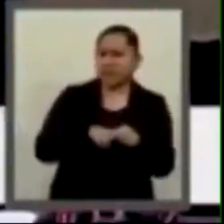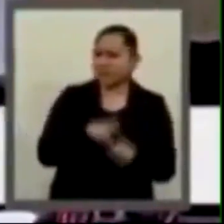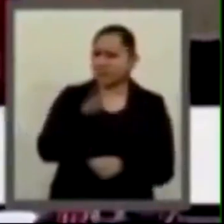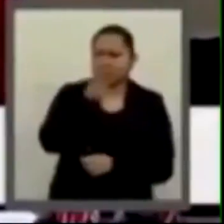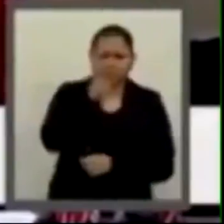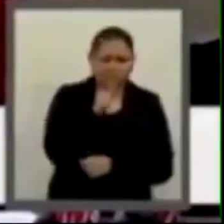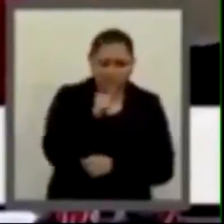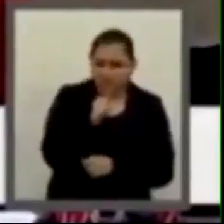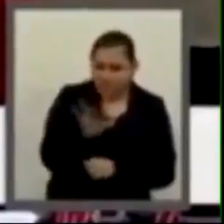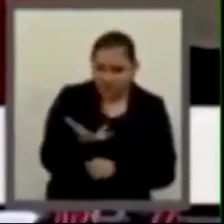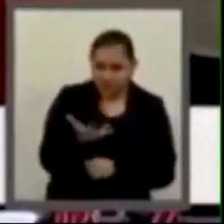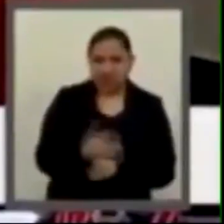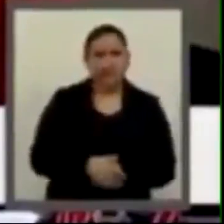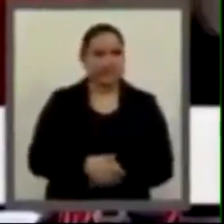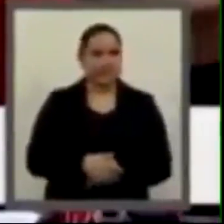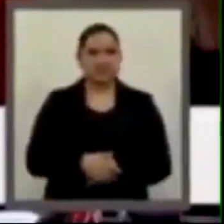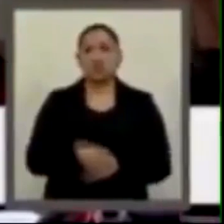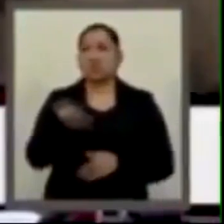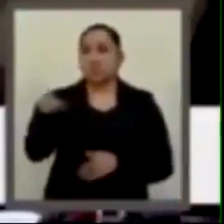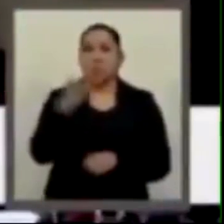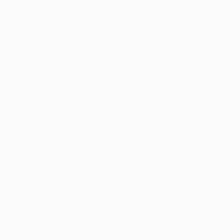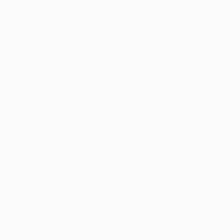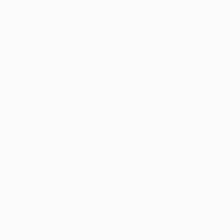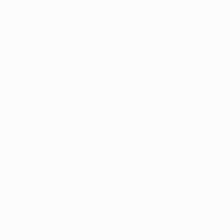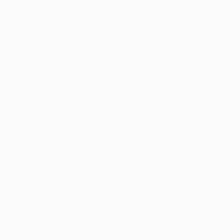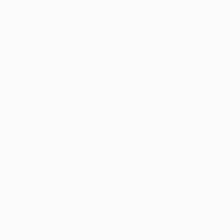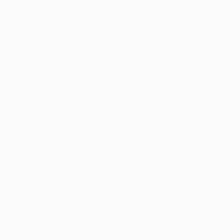elimparcial.com, Rodolfo Gil.